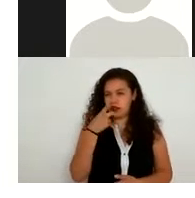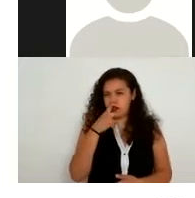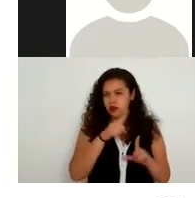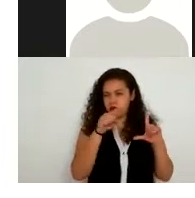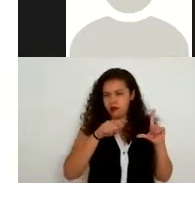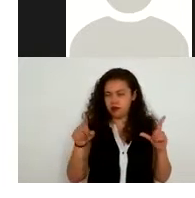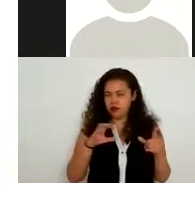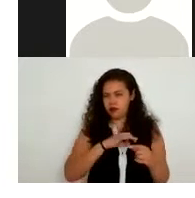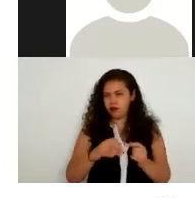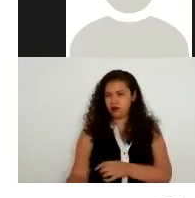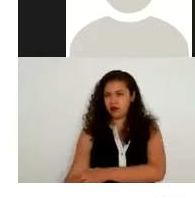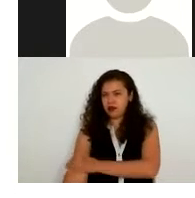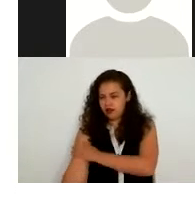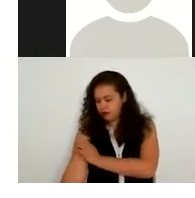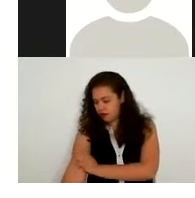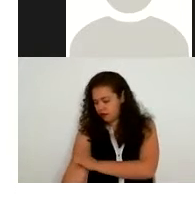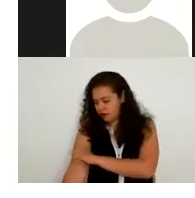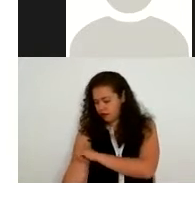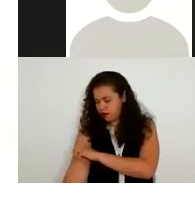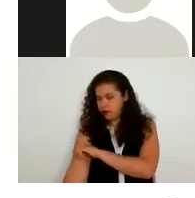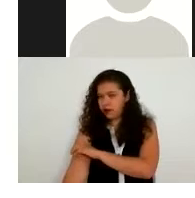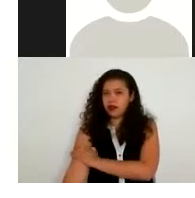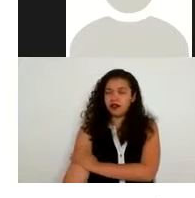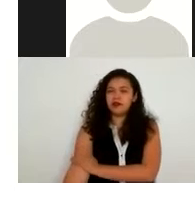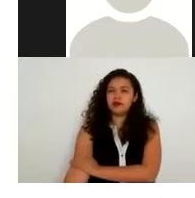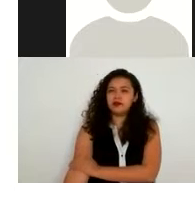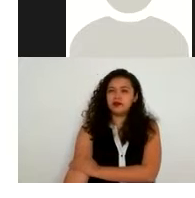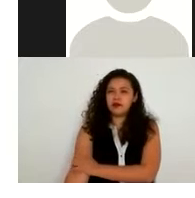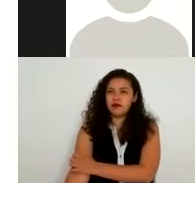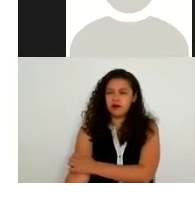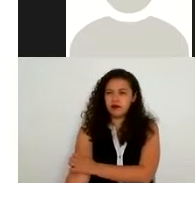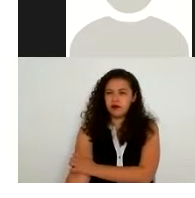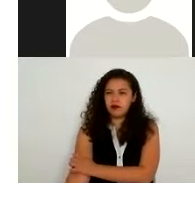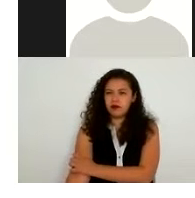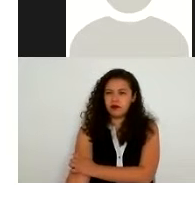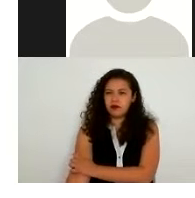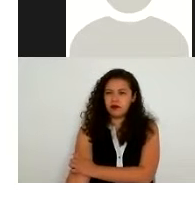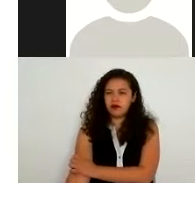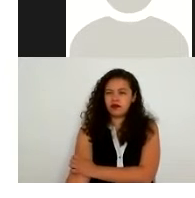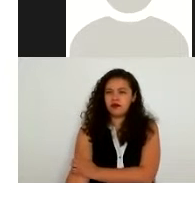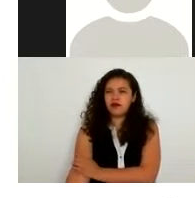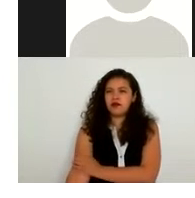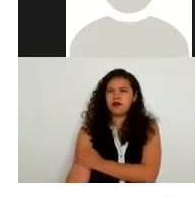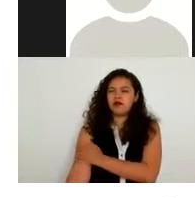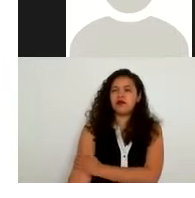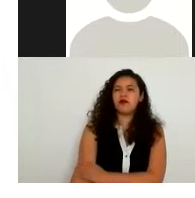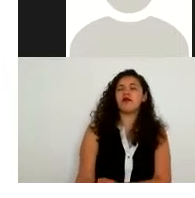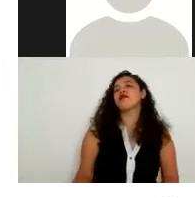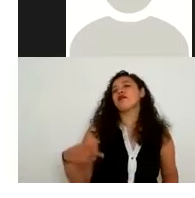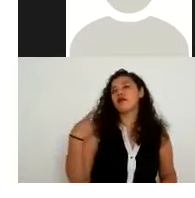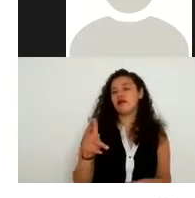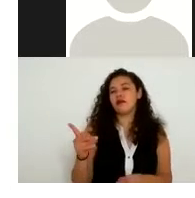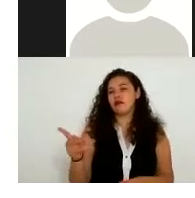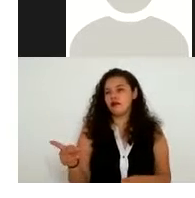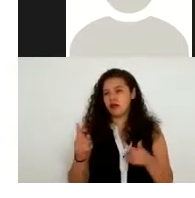dar el cumplimiento a mis funciones y reflejar cuáles son o cuáles han sido mis tareas